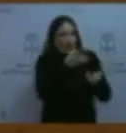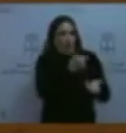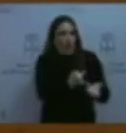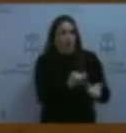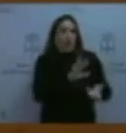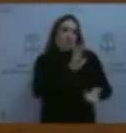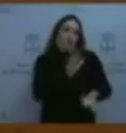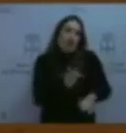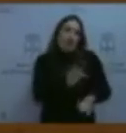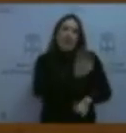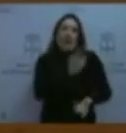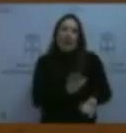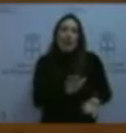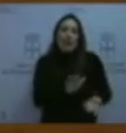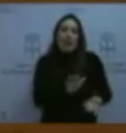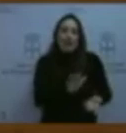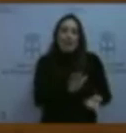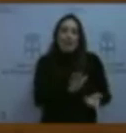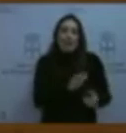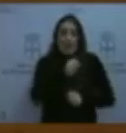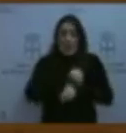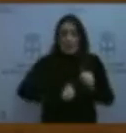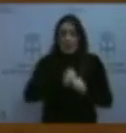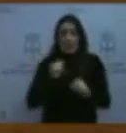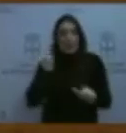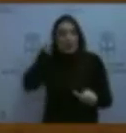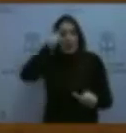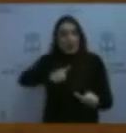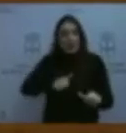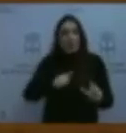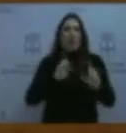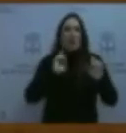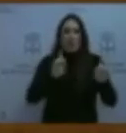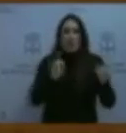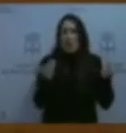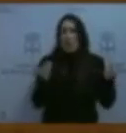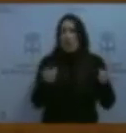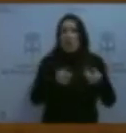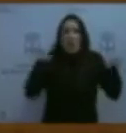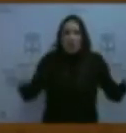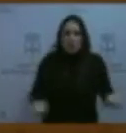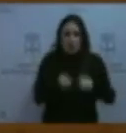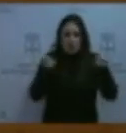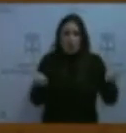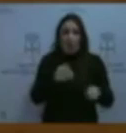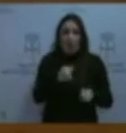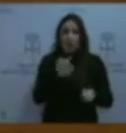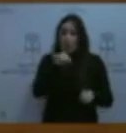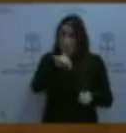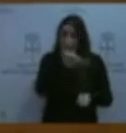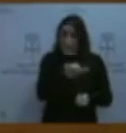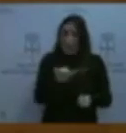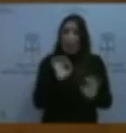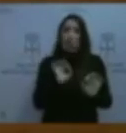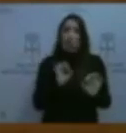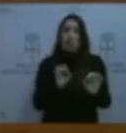parece ser que a lo largo de esta legislatura, a pesar de ser un caso mediático que ha estado en los medios de comunicación, solo esta semana, dos días antes del